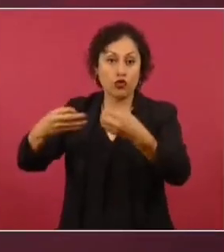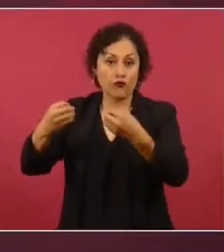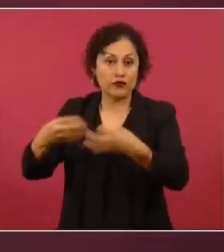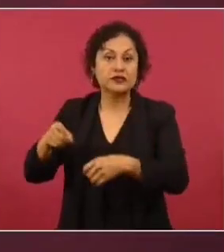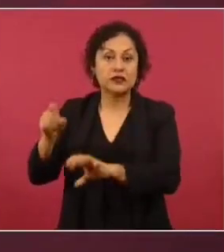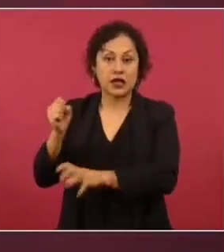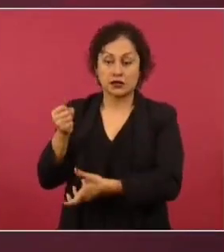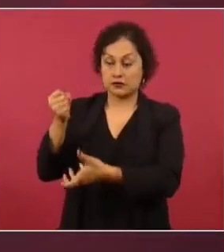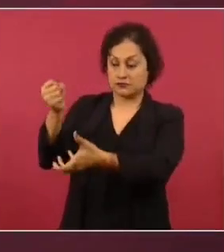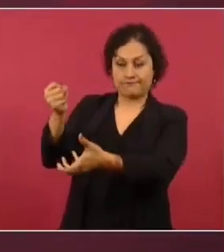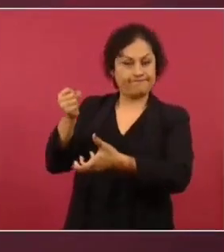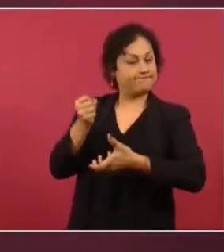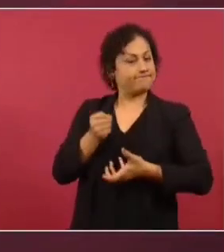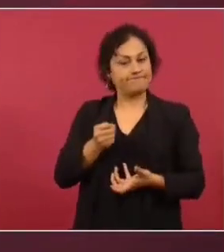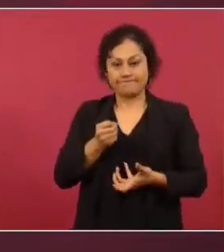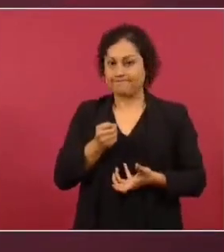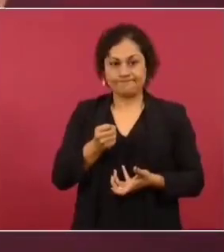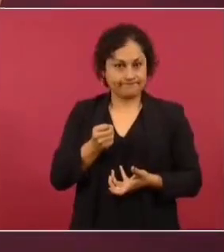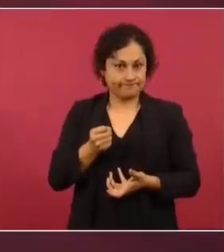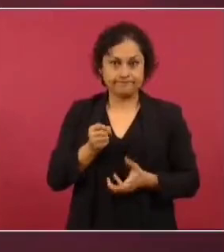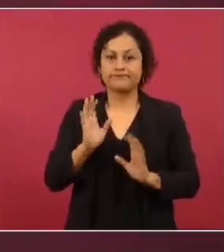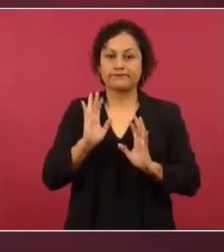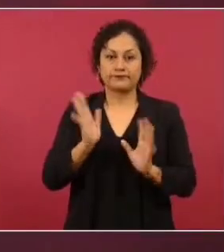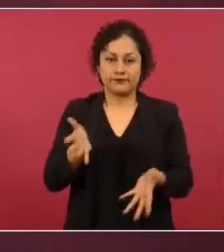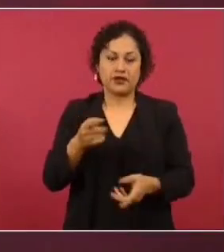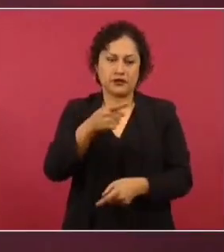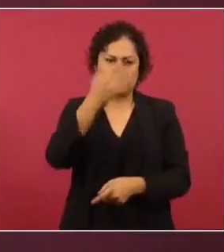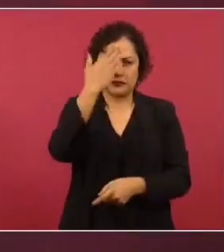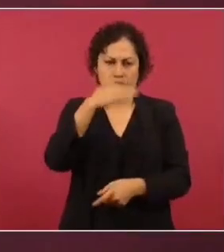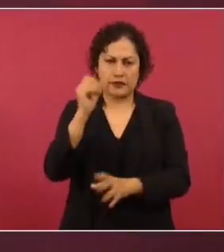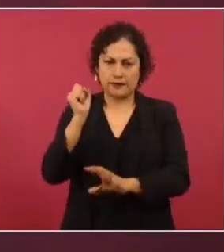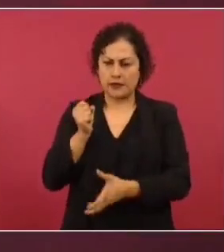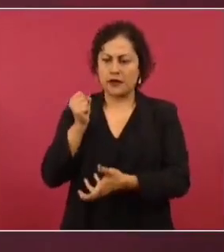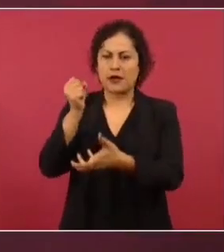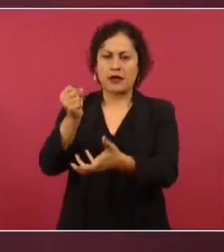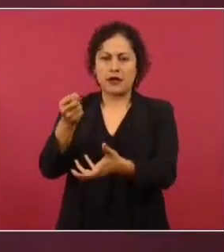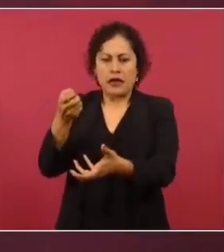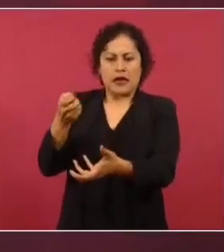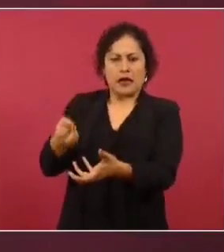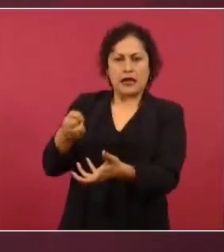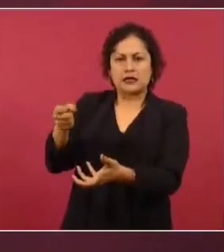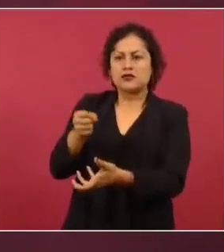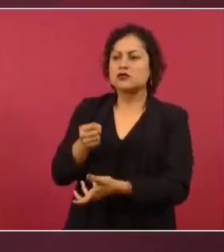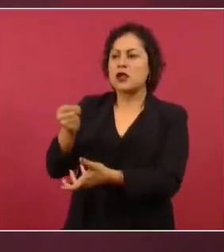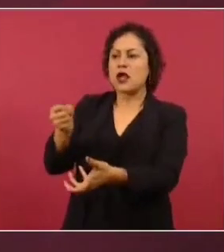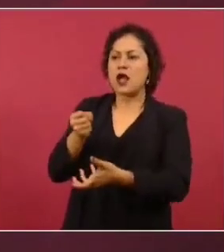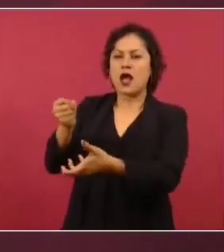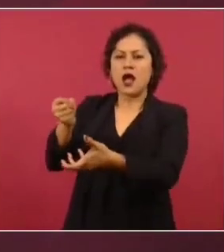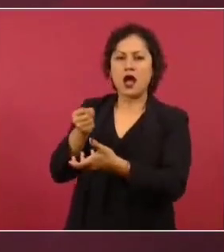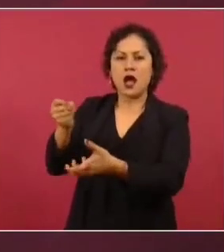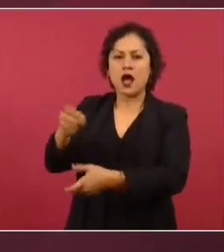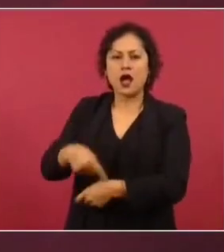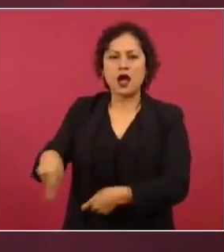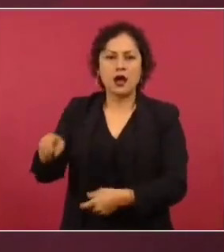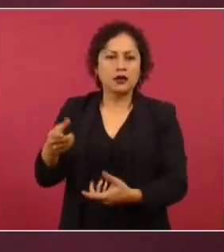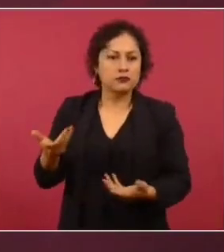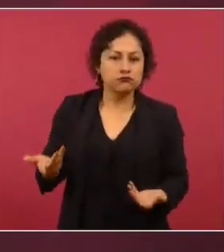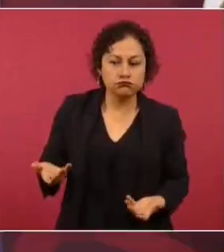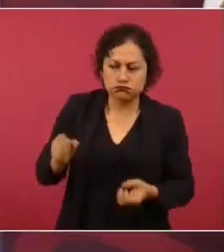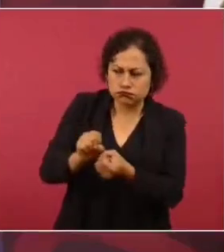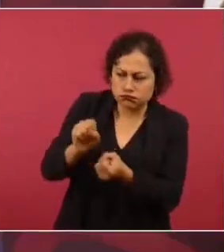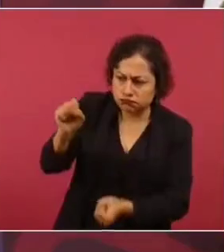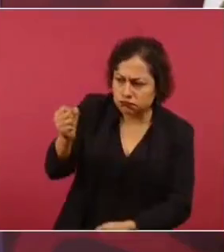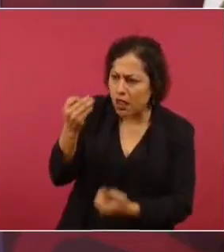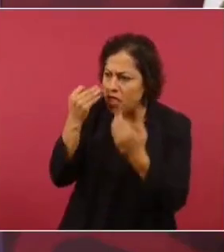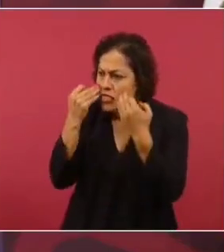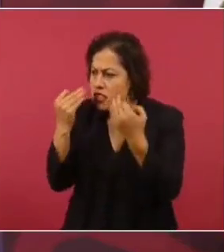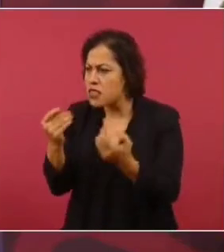como todos los fideicomisos están en la opacidad. Nadie sabe, nunca se ha hecho público cuál es el capital